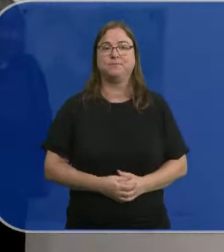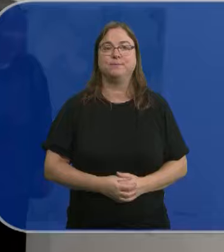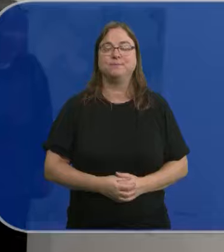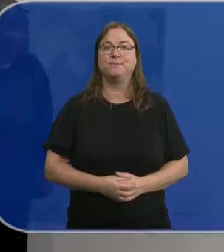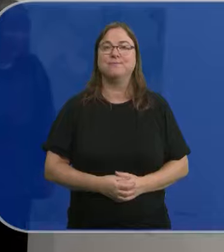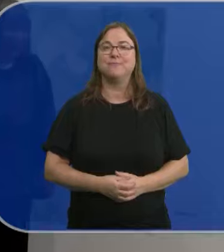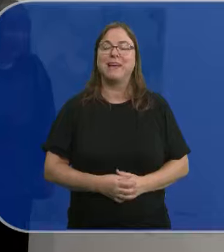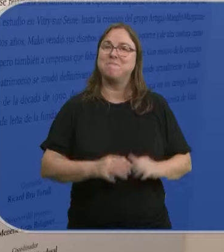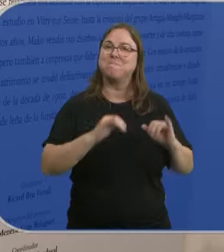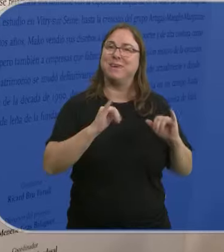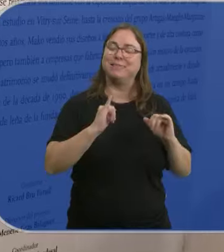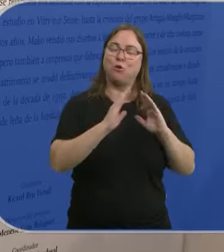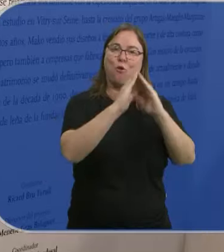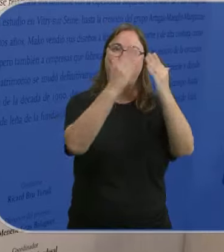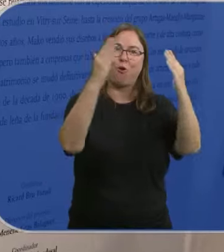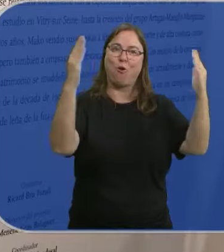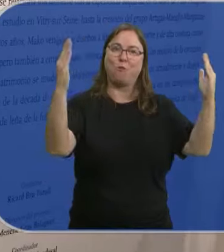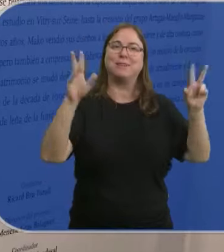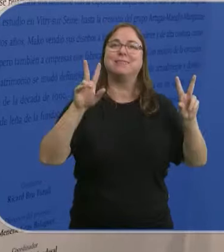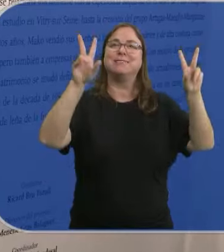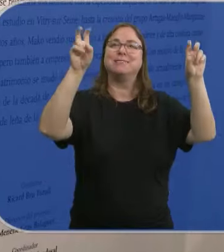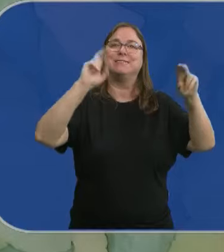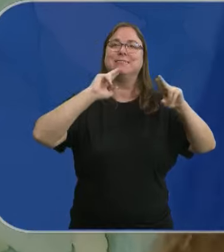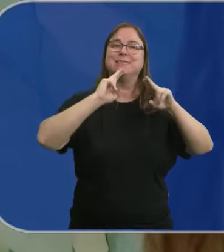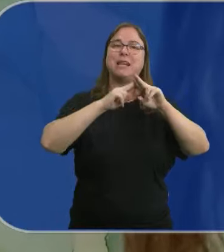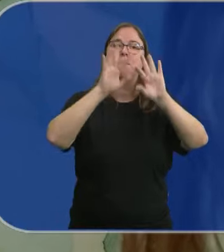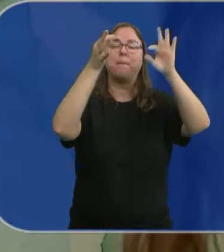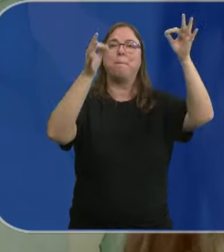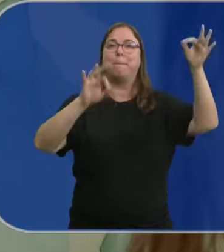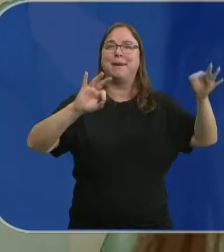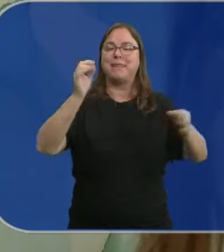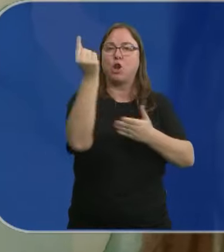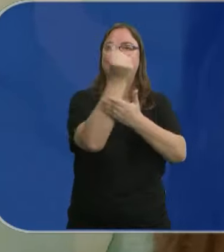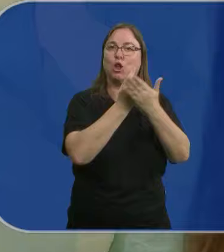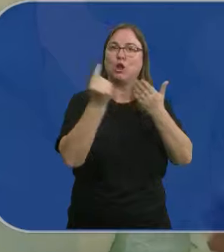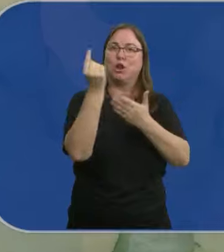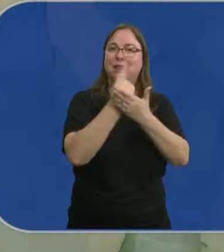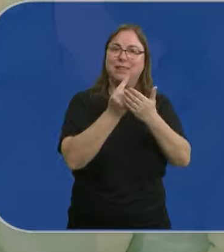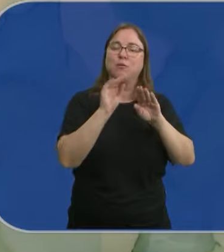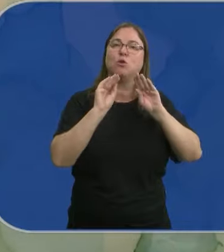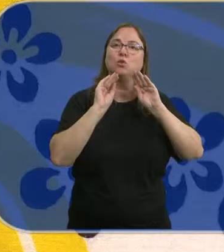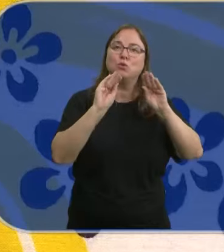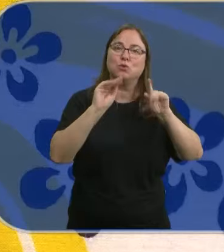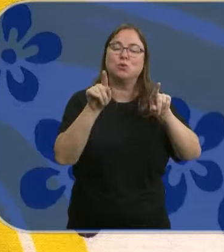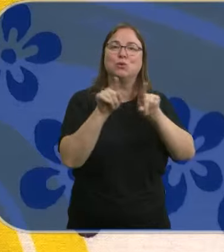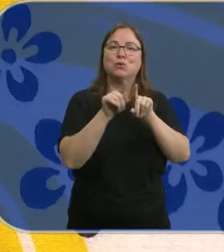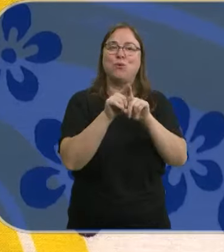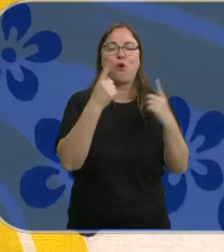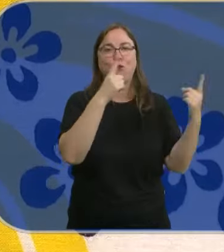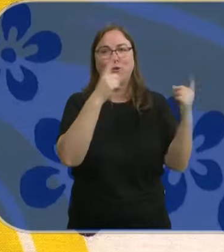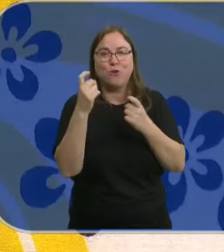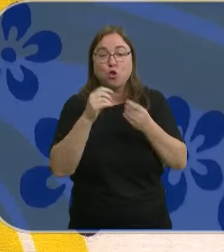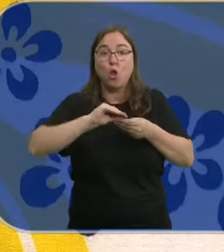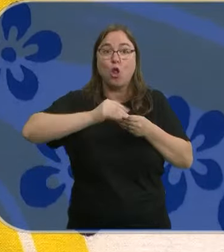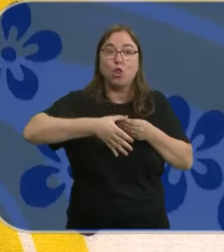Un paseo por una obra muy amplia bajo el sugerente título del Sonido de los Pétalos. Dibujos y diseños para vestidos, cerámica, joyas, fotos y